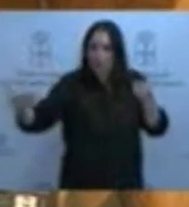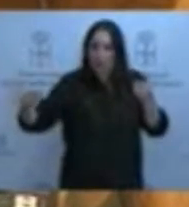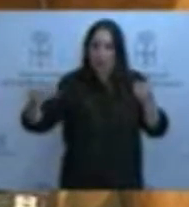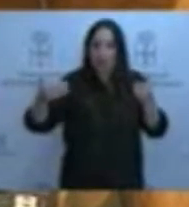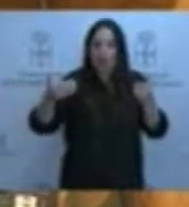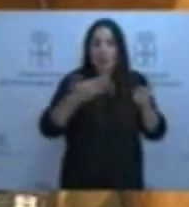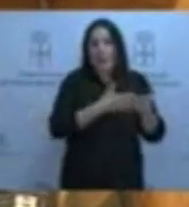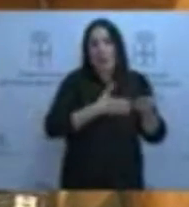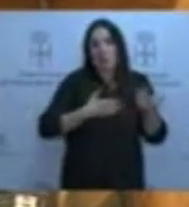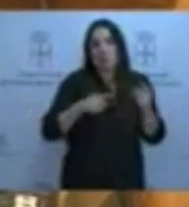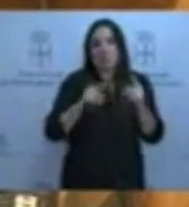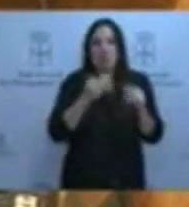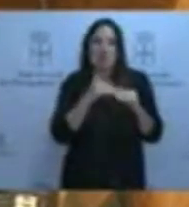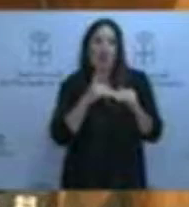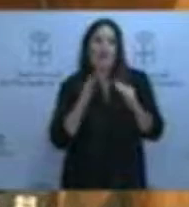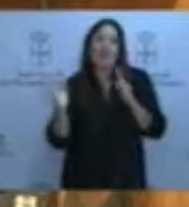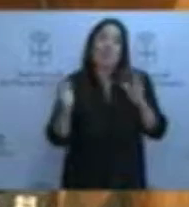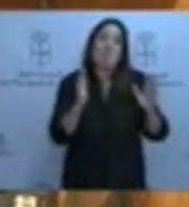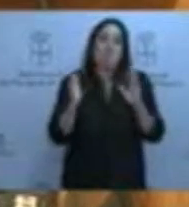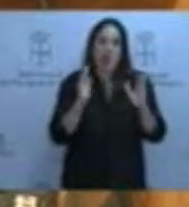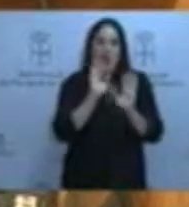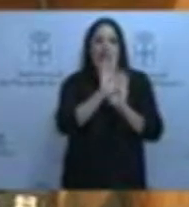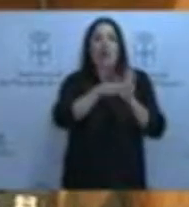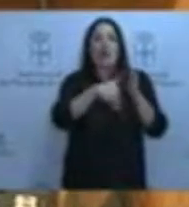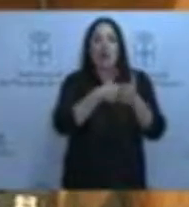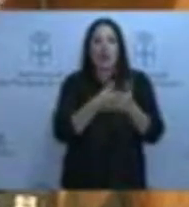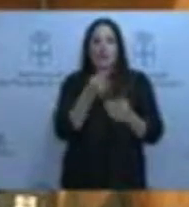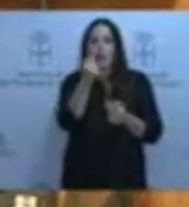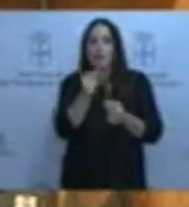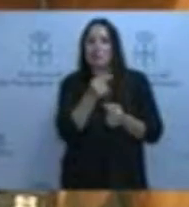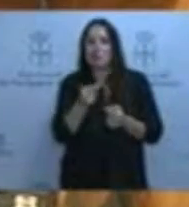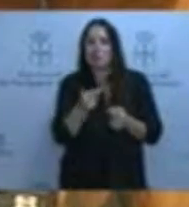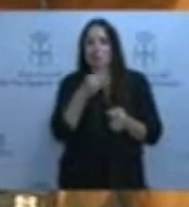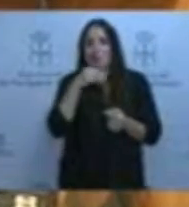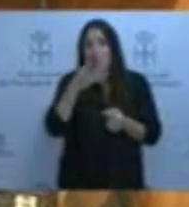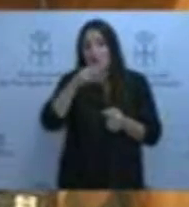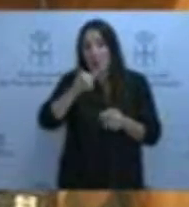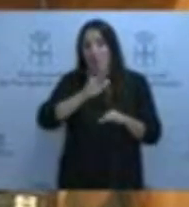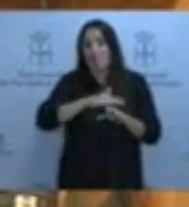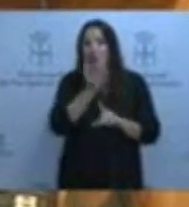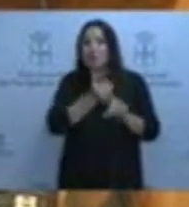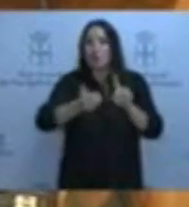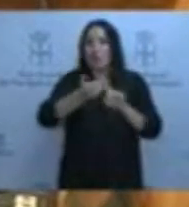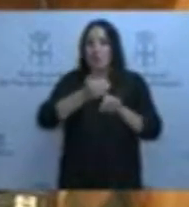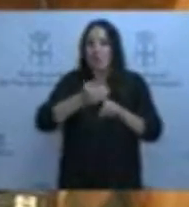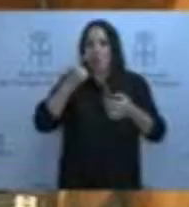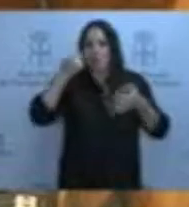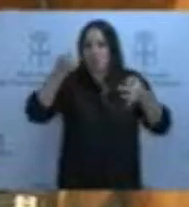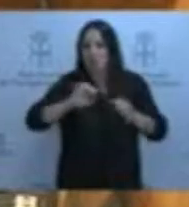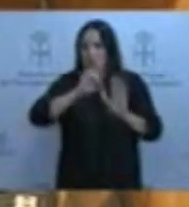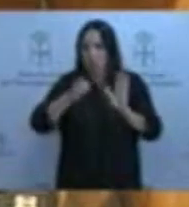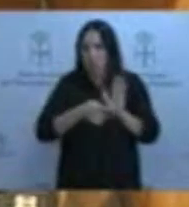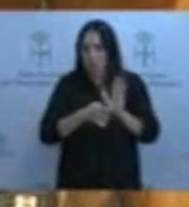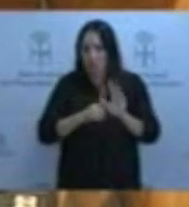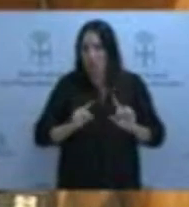siquiera de carácter temporal, hasta que tengamos disponibilidad presupuestaria y podamos abordar la solución integral en su conjunto. Por lo tanto,